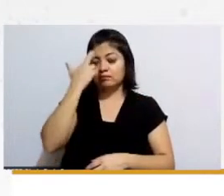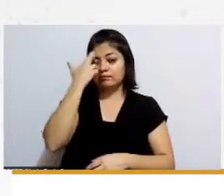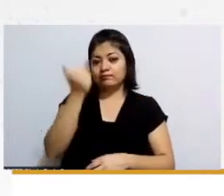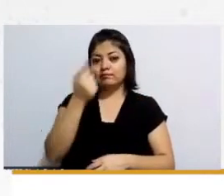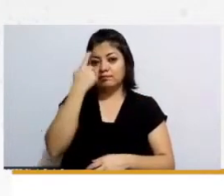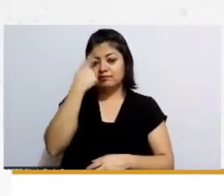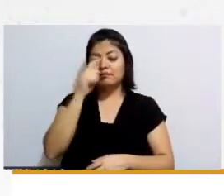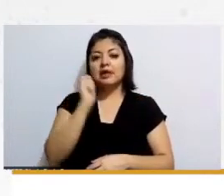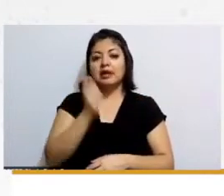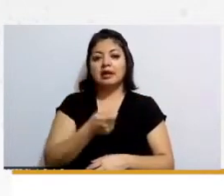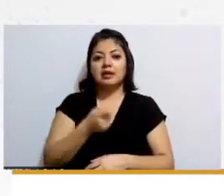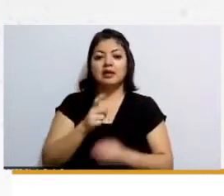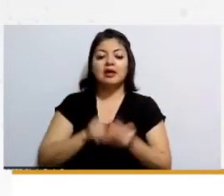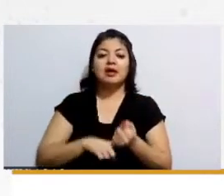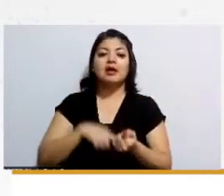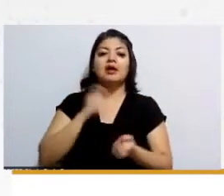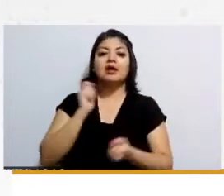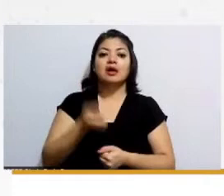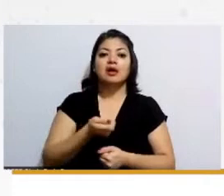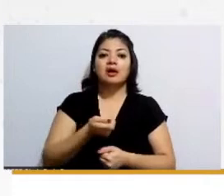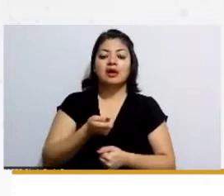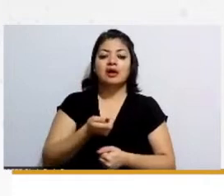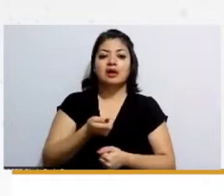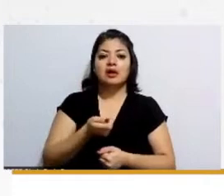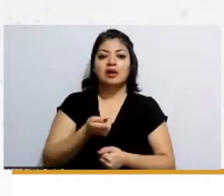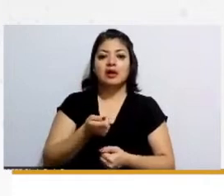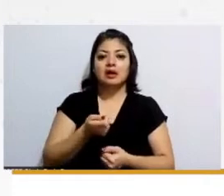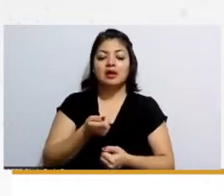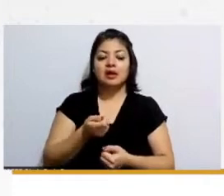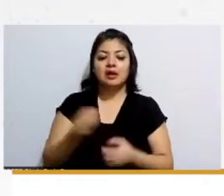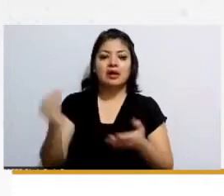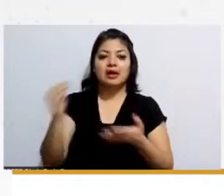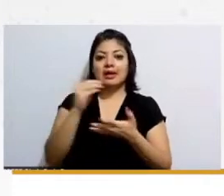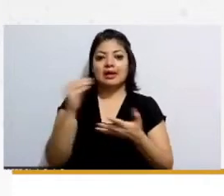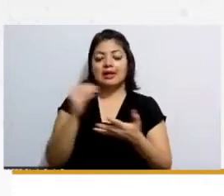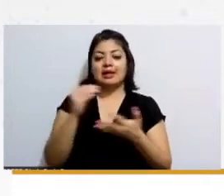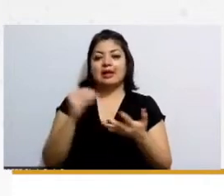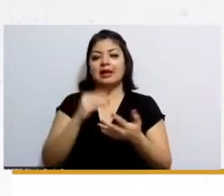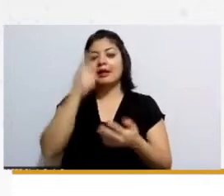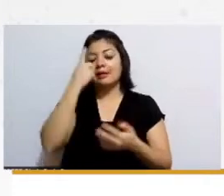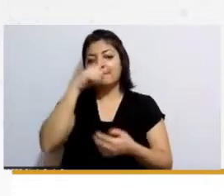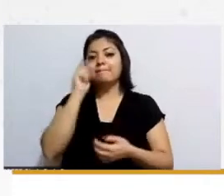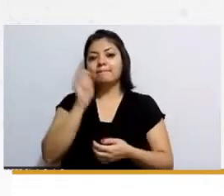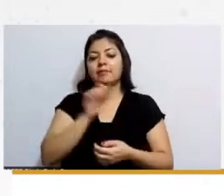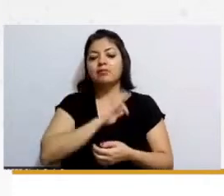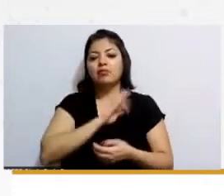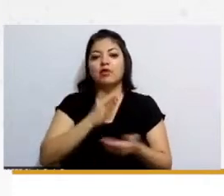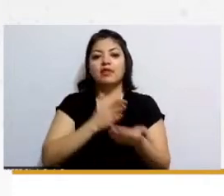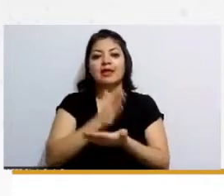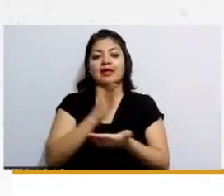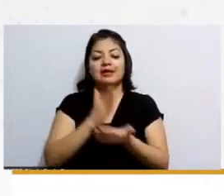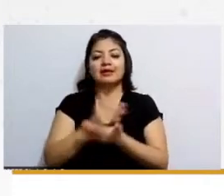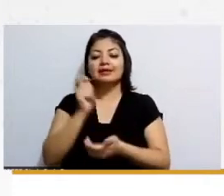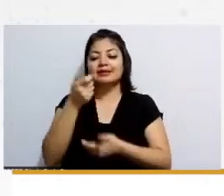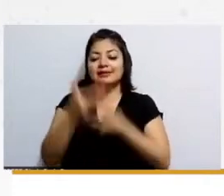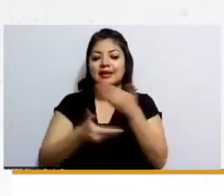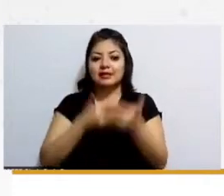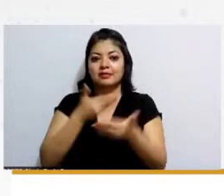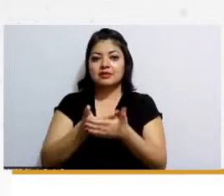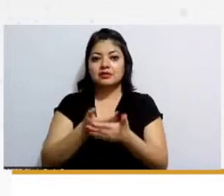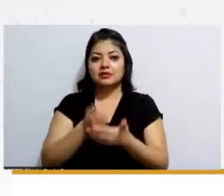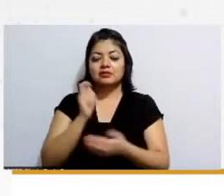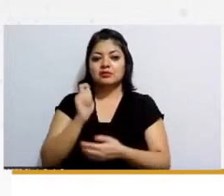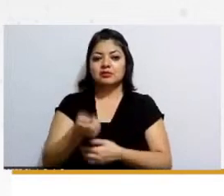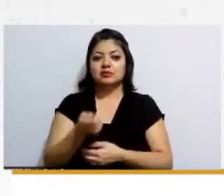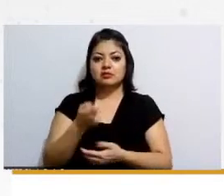un extra al hombre de pues ahora te vamos a agregar más para que tú puedas poder acceder a este servicio al final estás pagando